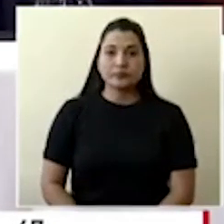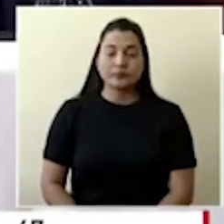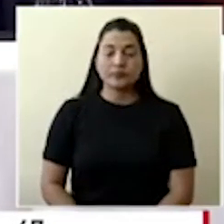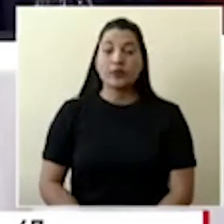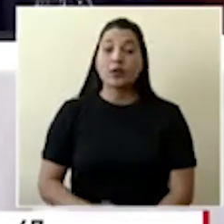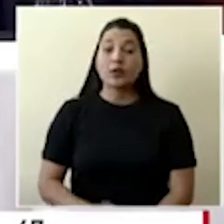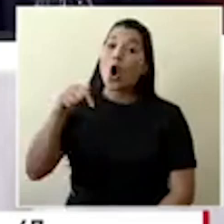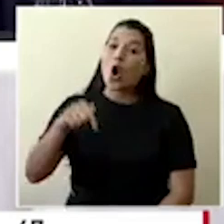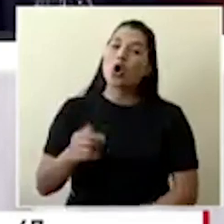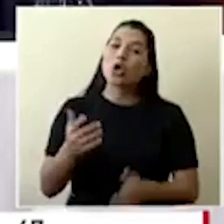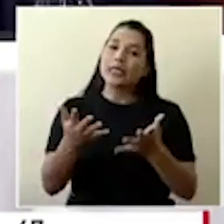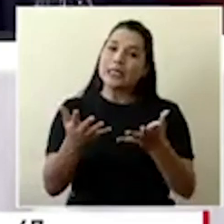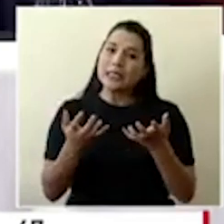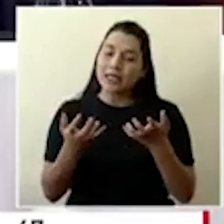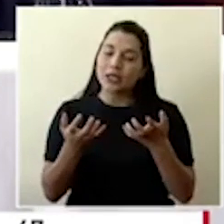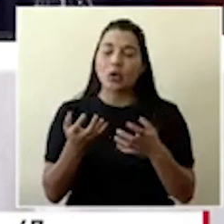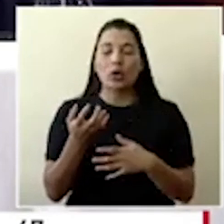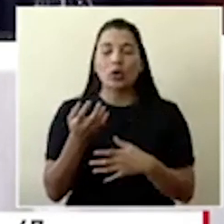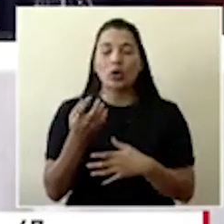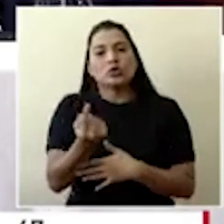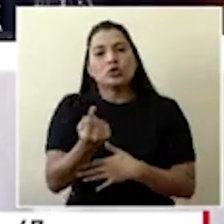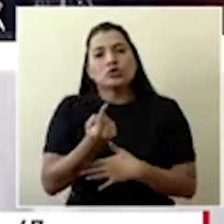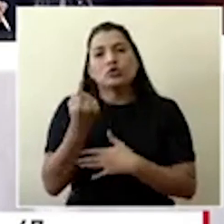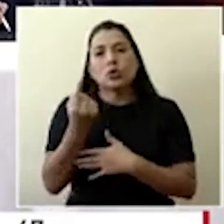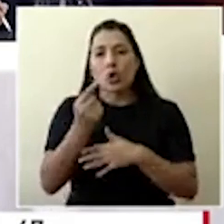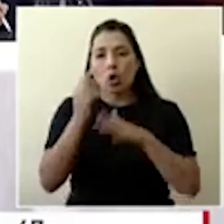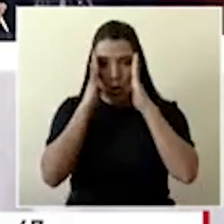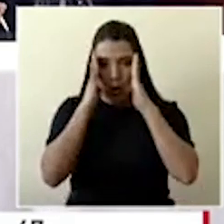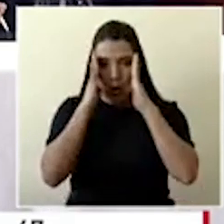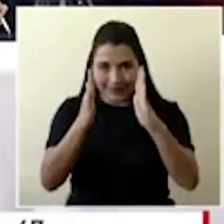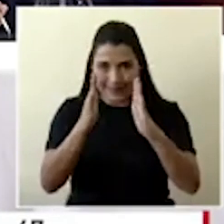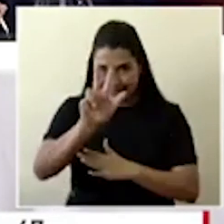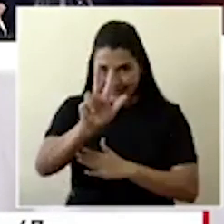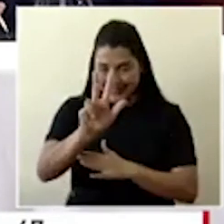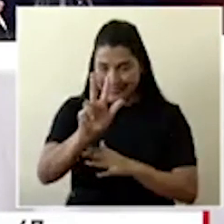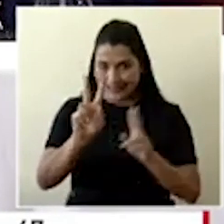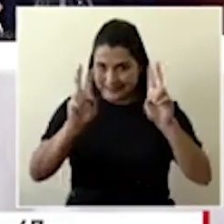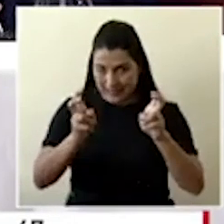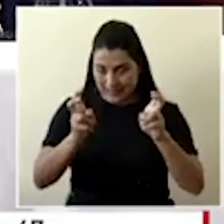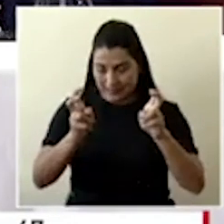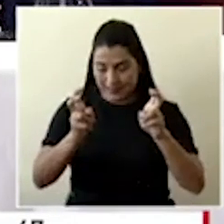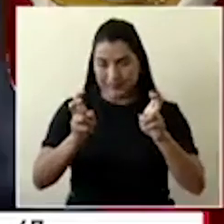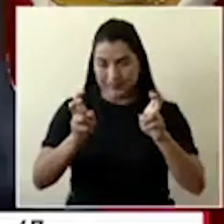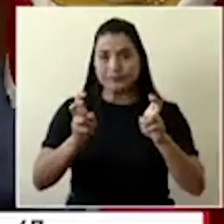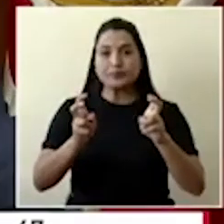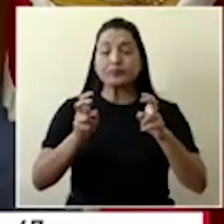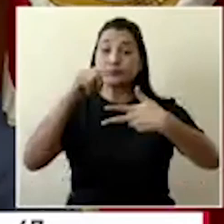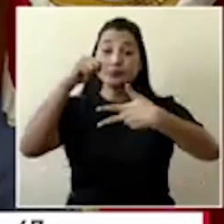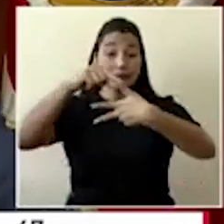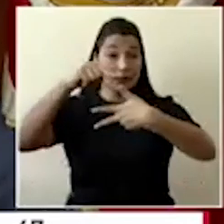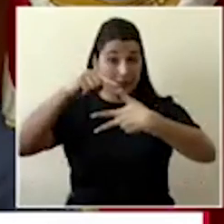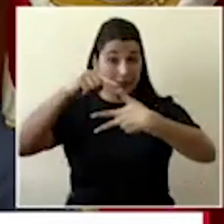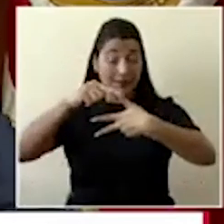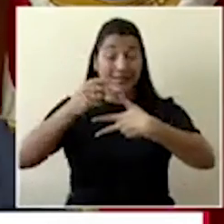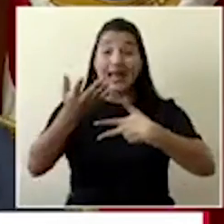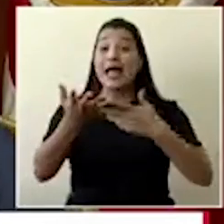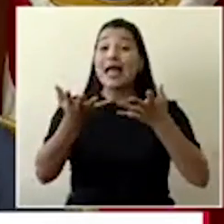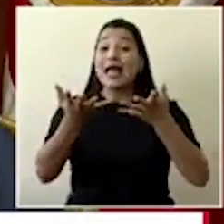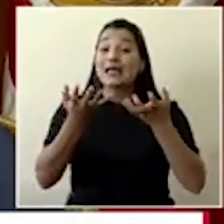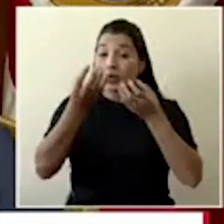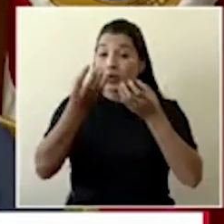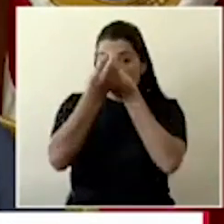Hoy quisiera nada más abordar tres temas en este mensaje inicial. La primera es anunciar